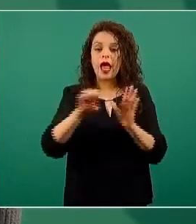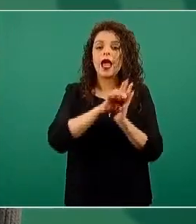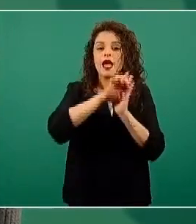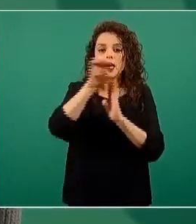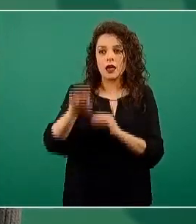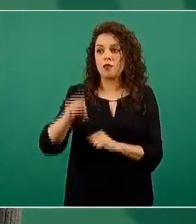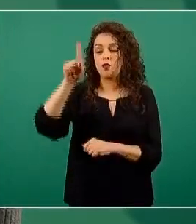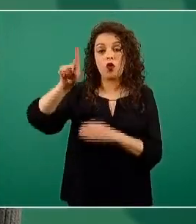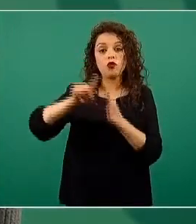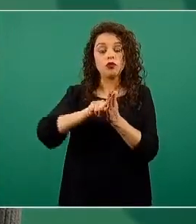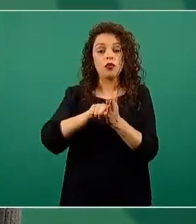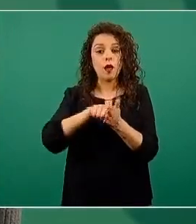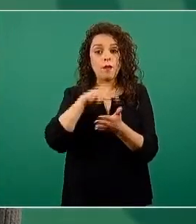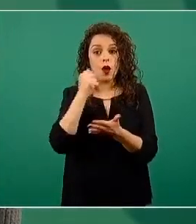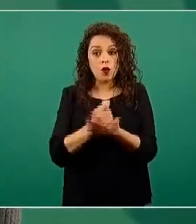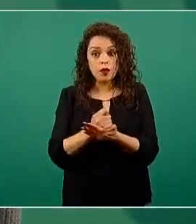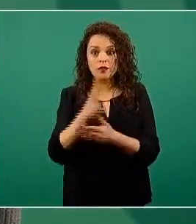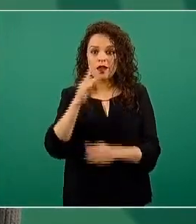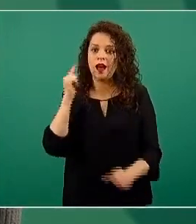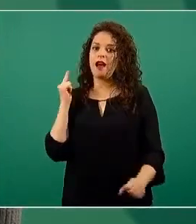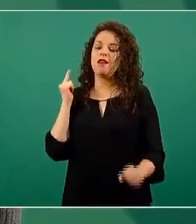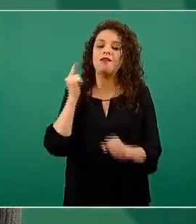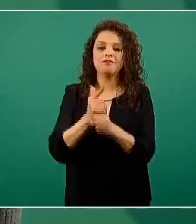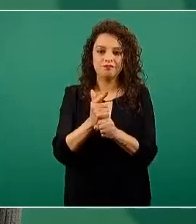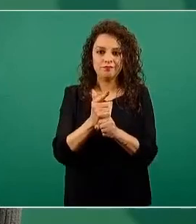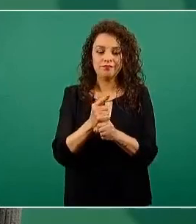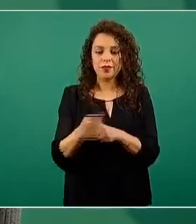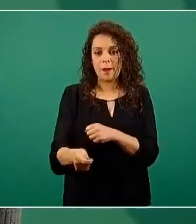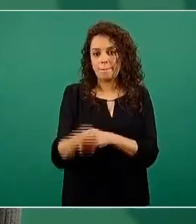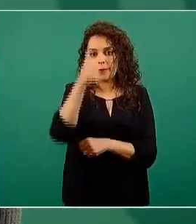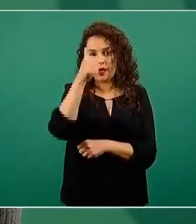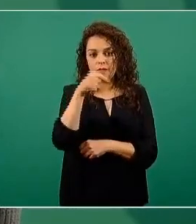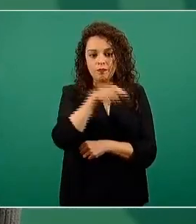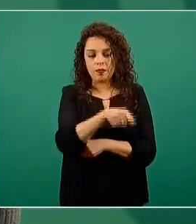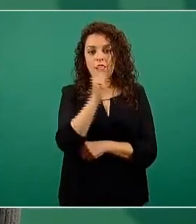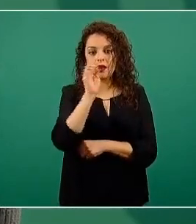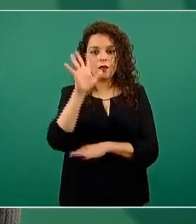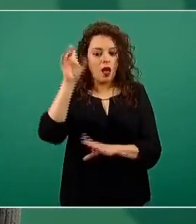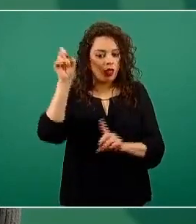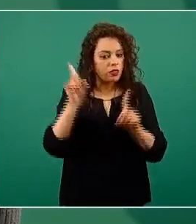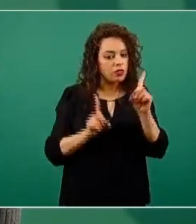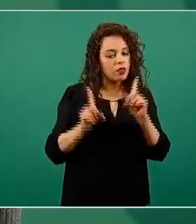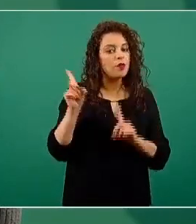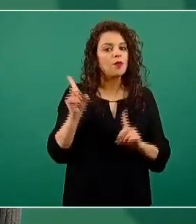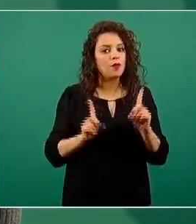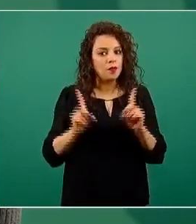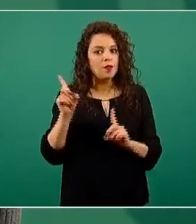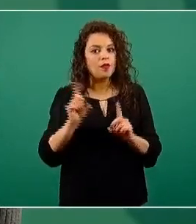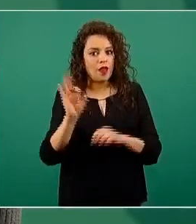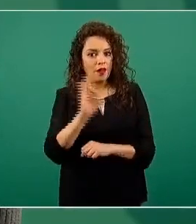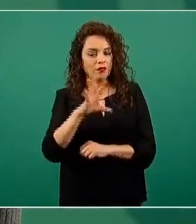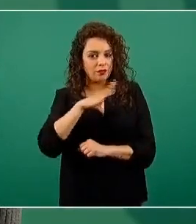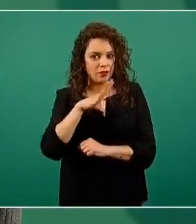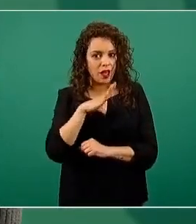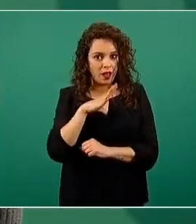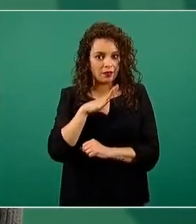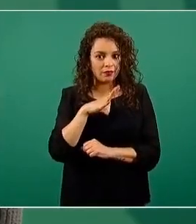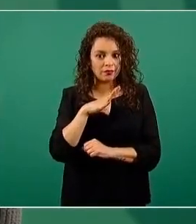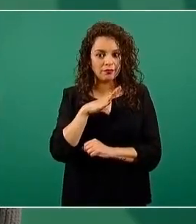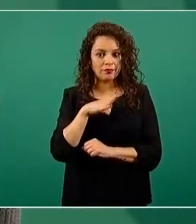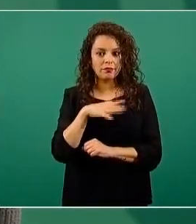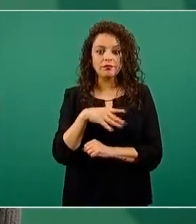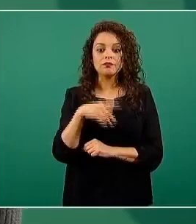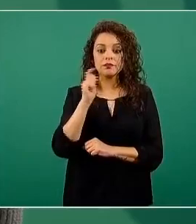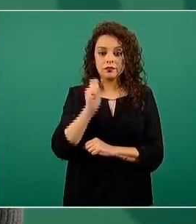pudo identificar estos primeros casos sospechosos. Estamos hablando precisamente de la